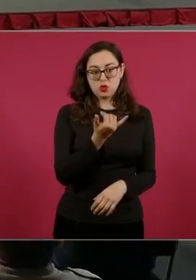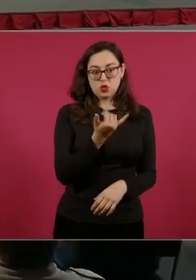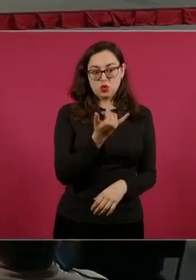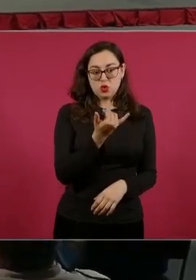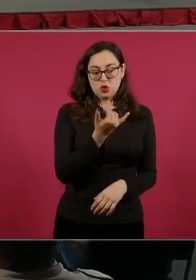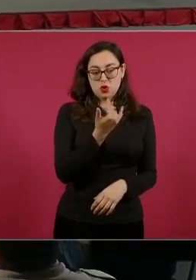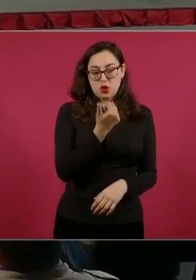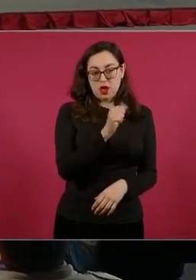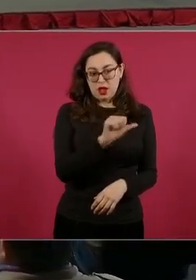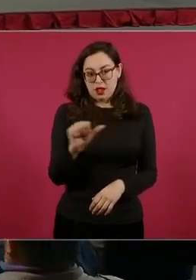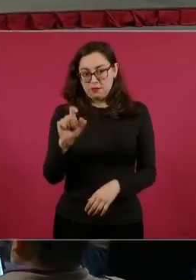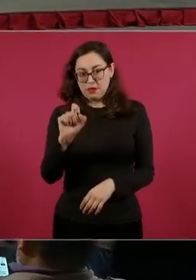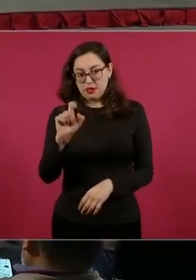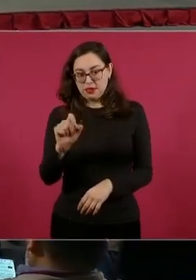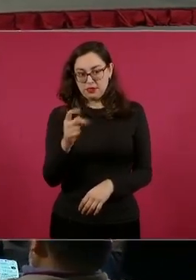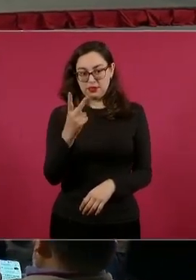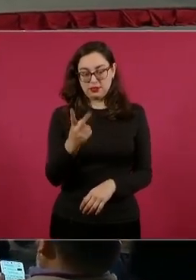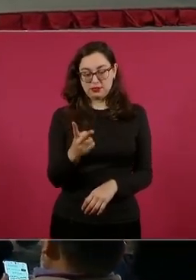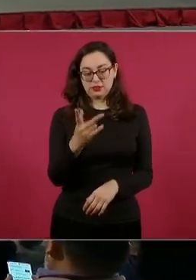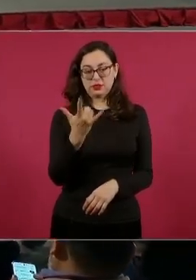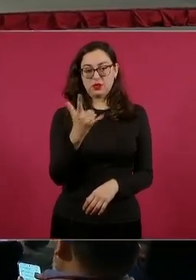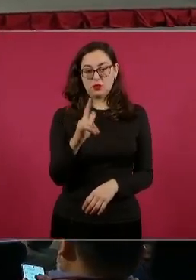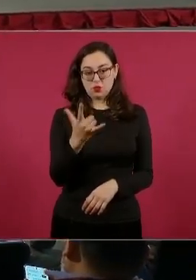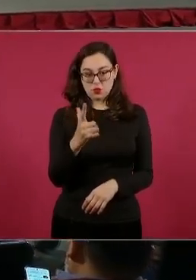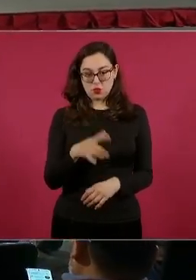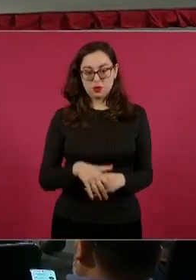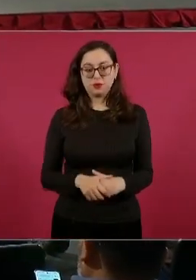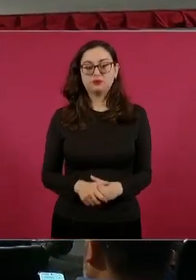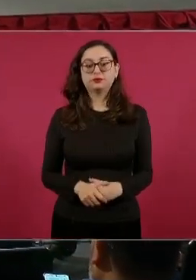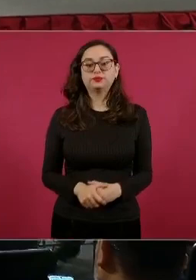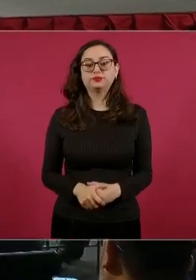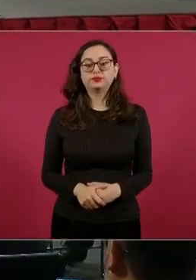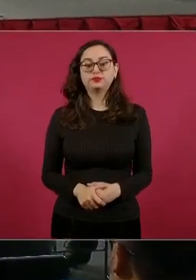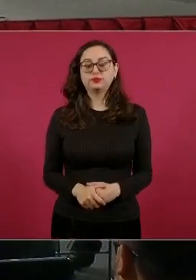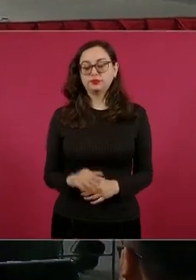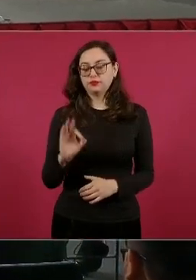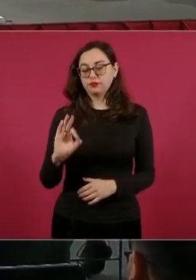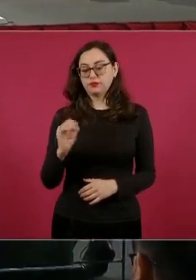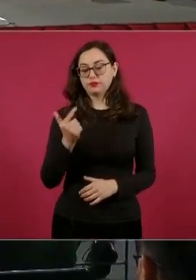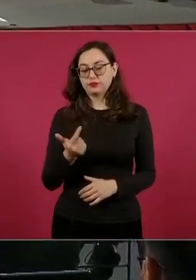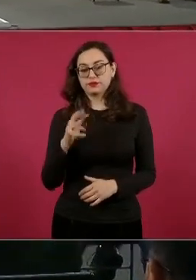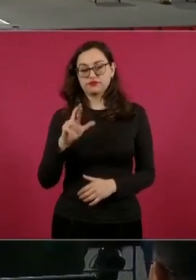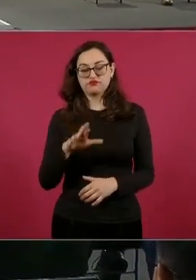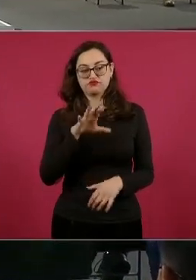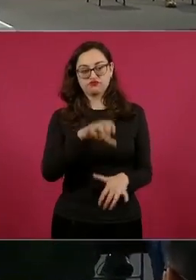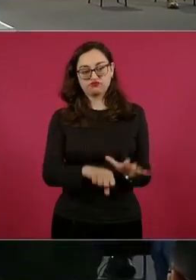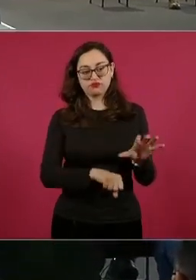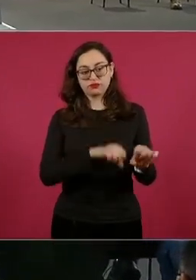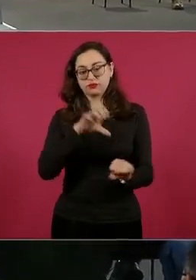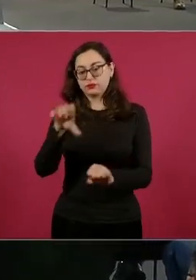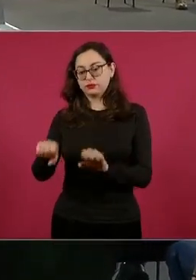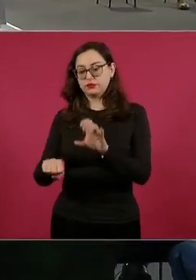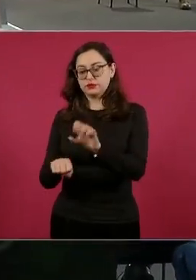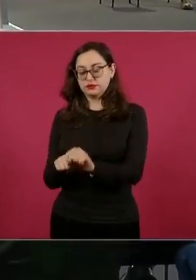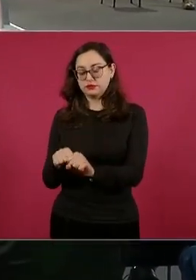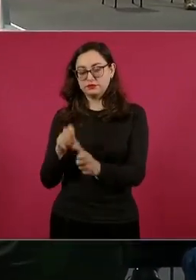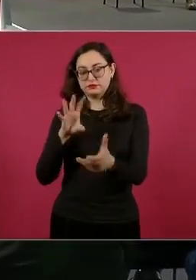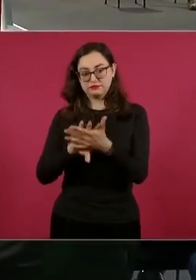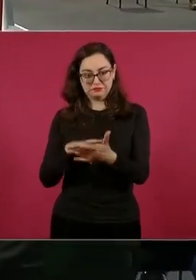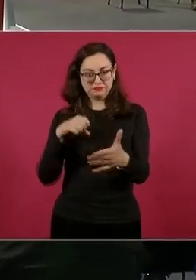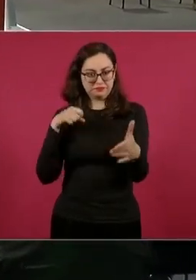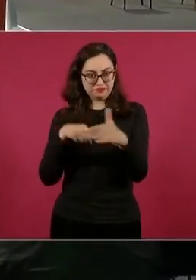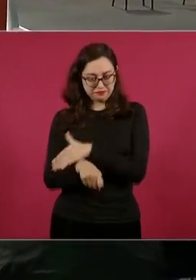julio. Adelante. Tenemos seis extradiciones realizadas por la Fiscalía General de la República a algunos